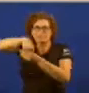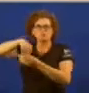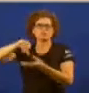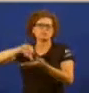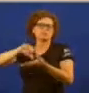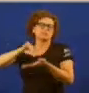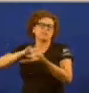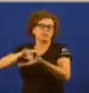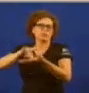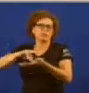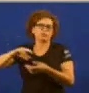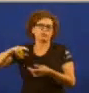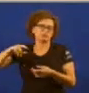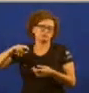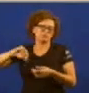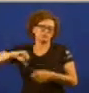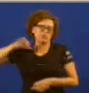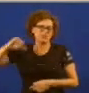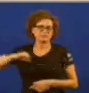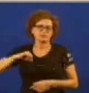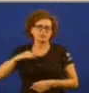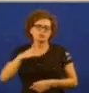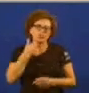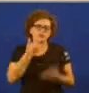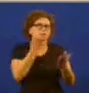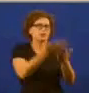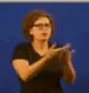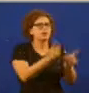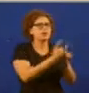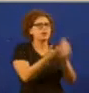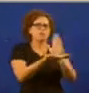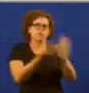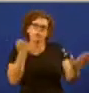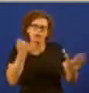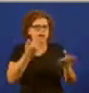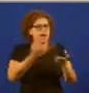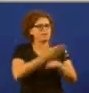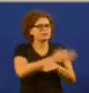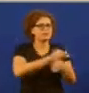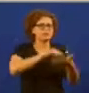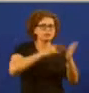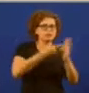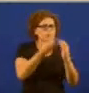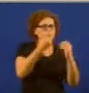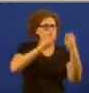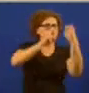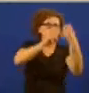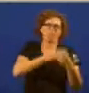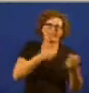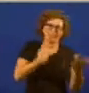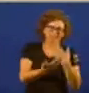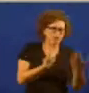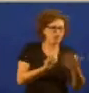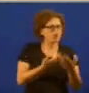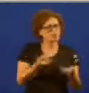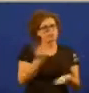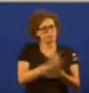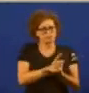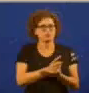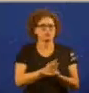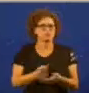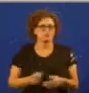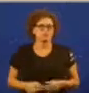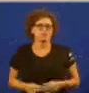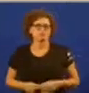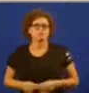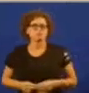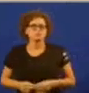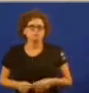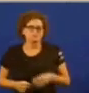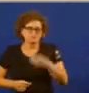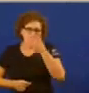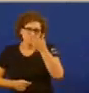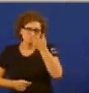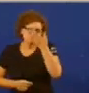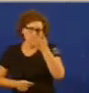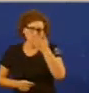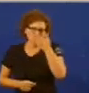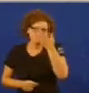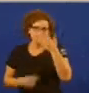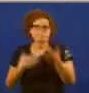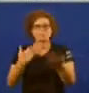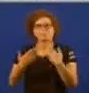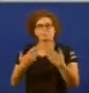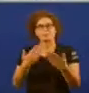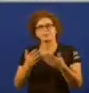.370 millóns da alta velocidade e sentémonos a dialogar de la Senra comprometese ao corredor mediterráneo